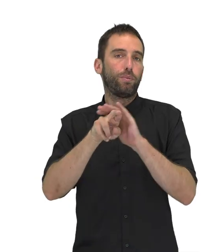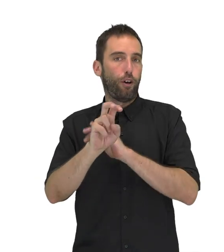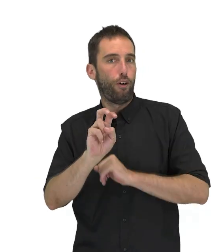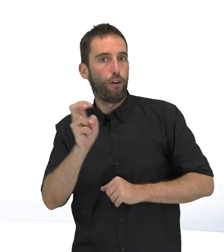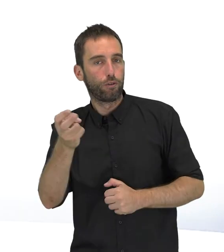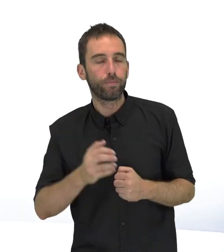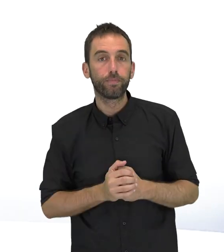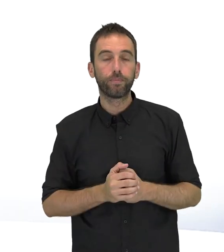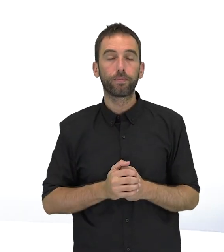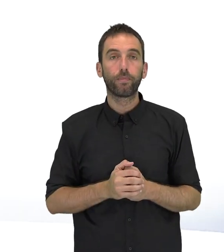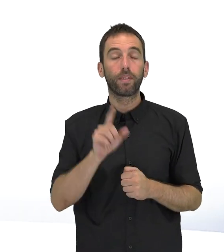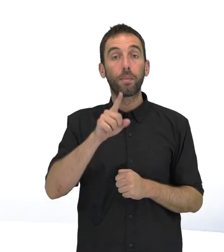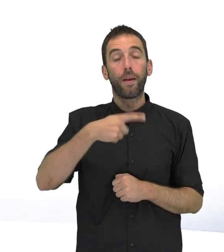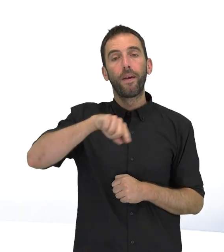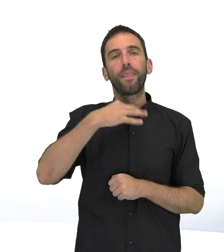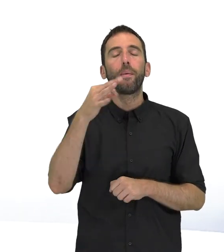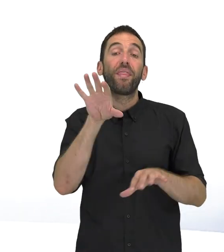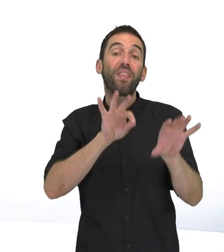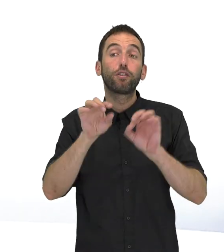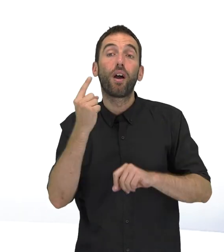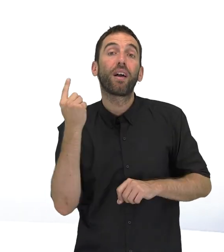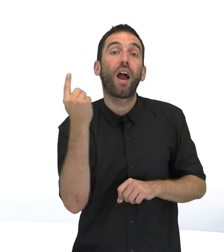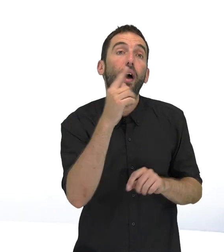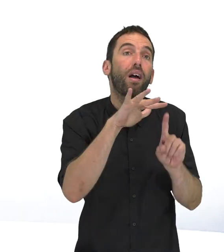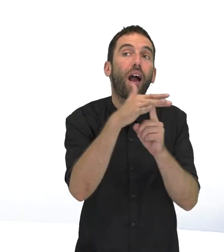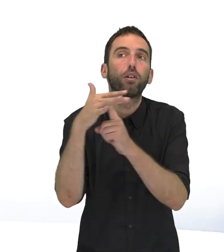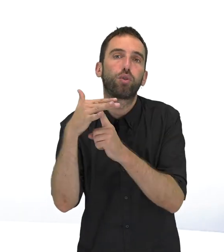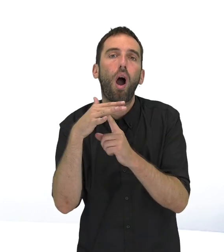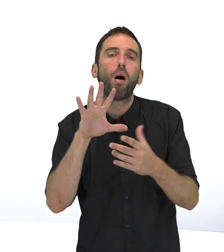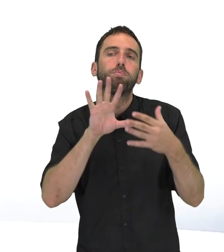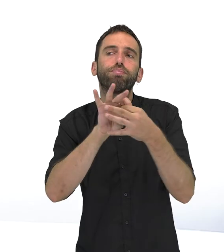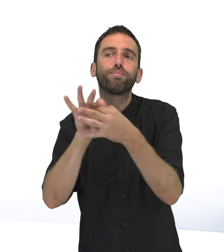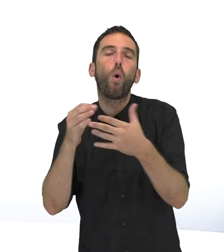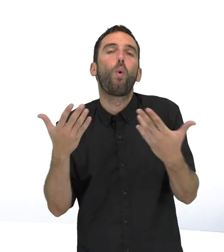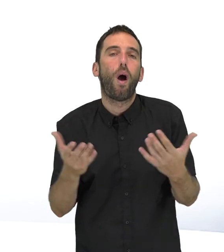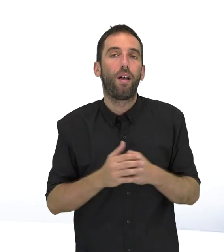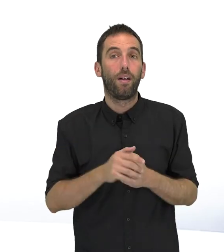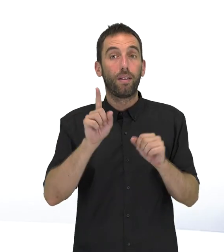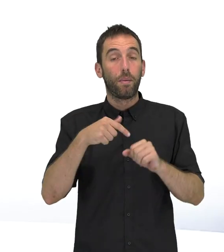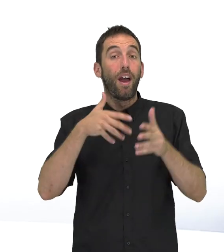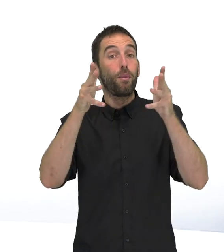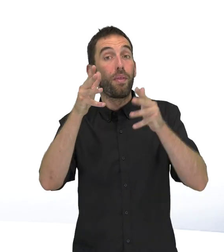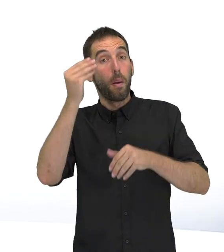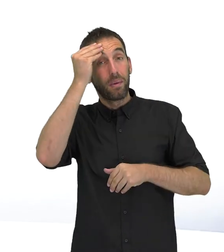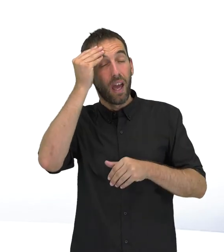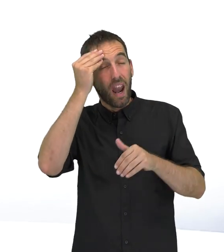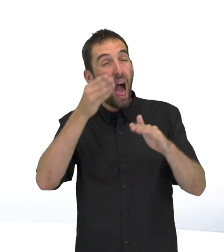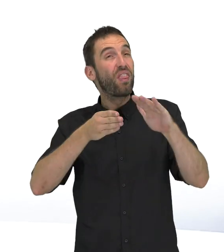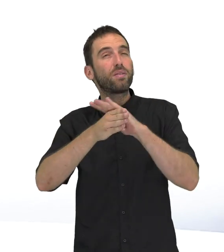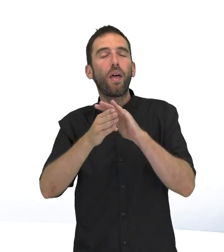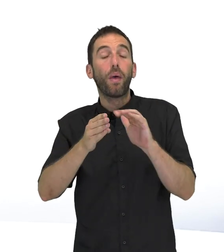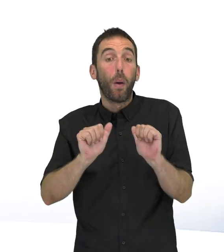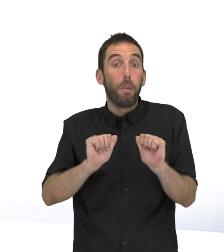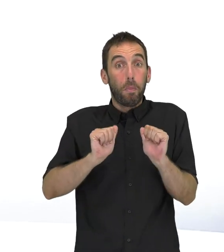vídeo. En cada caso, decidiremos cuál es la más apropiada. Ah, y os recomendamos pensar en la